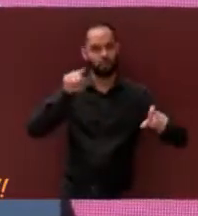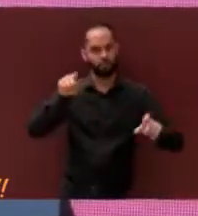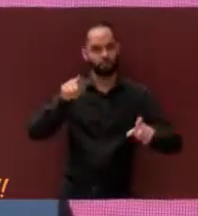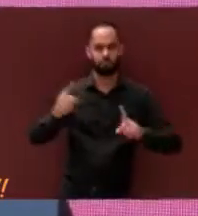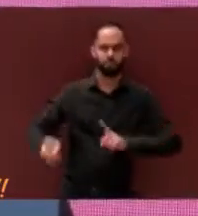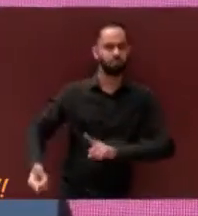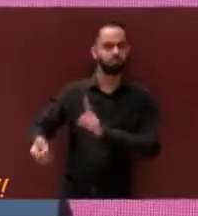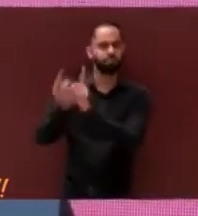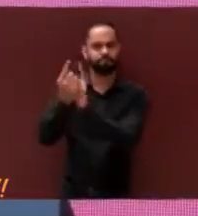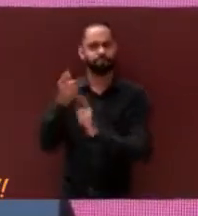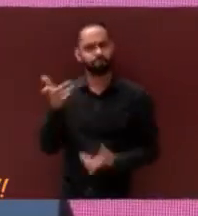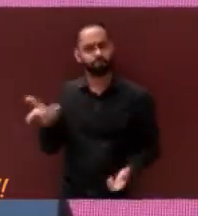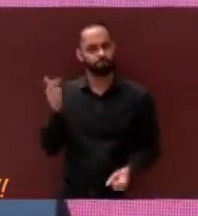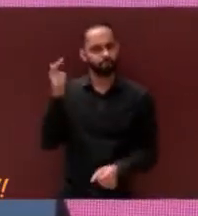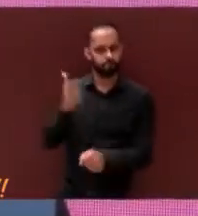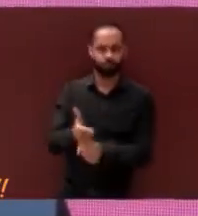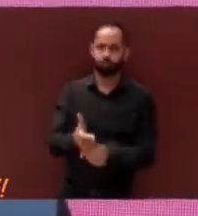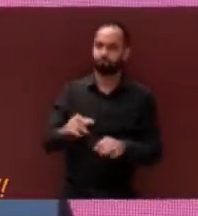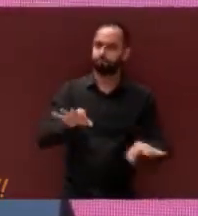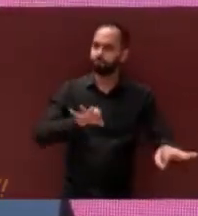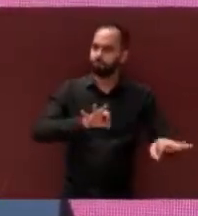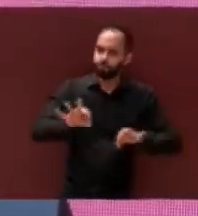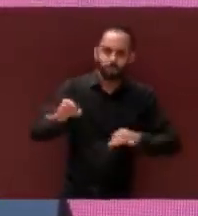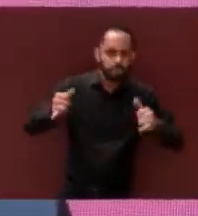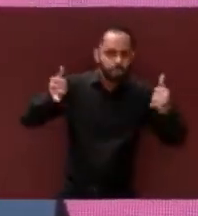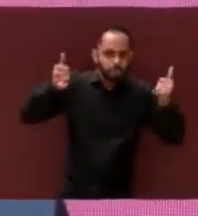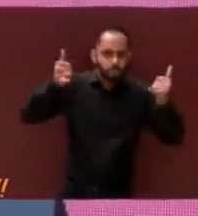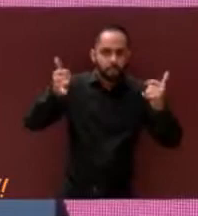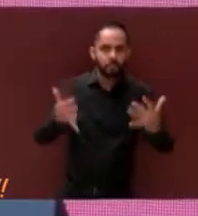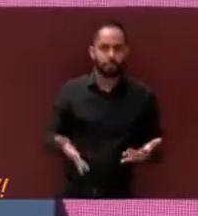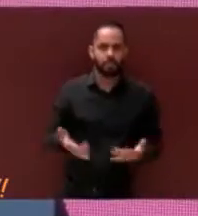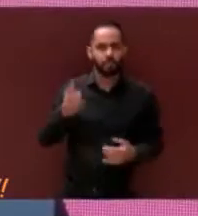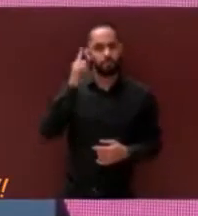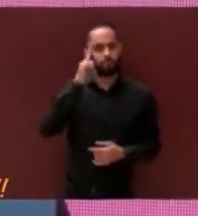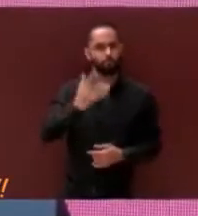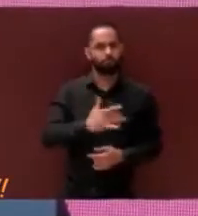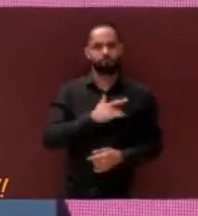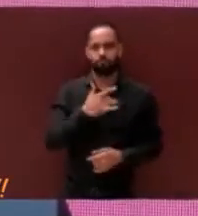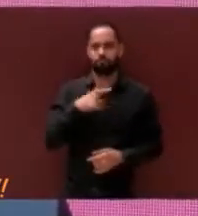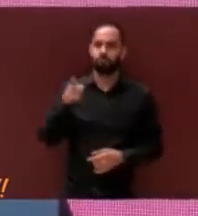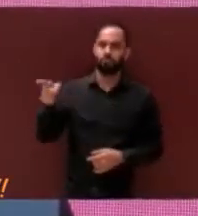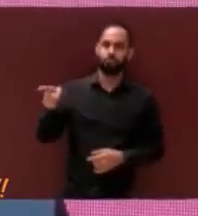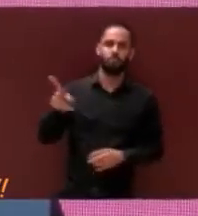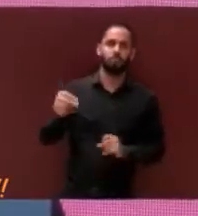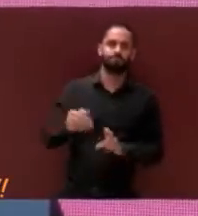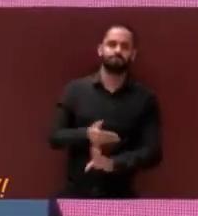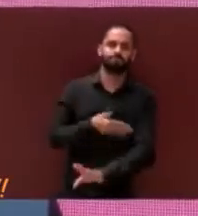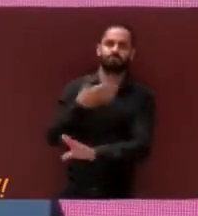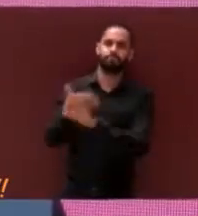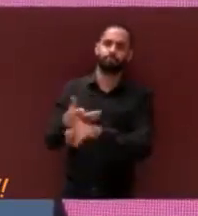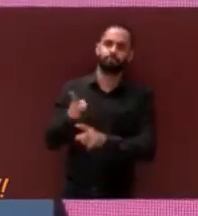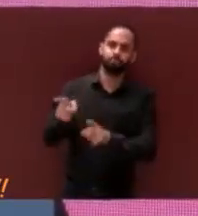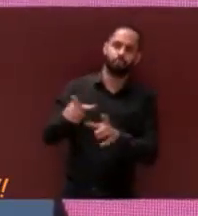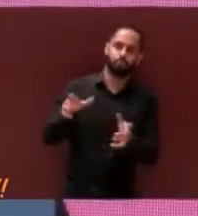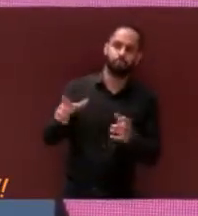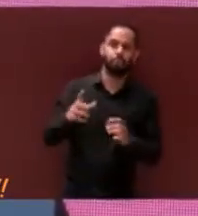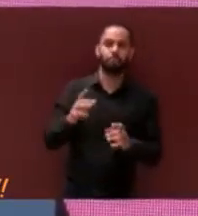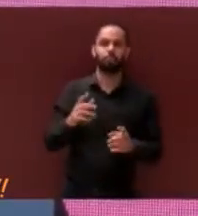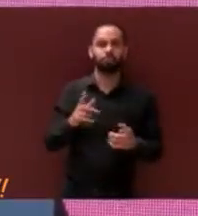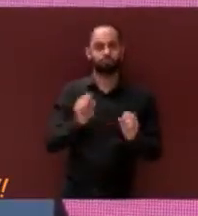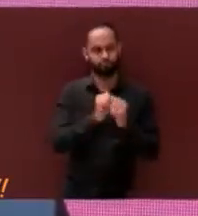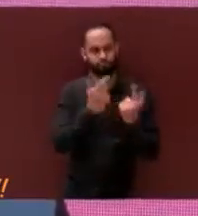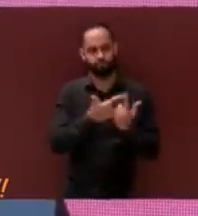así ante una labor monumental, la de prevenir las prácticas contrarias a los intereses sociales